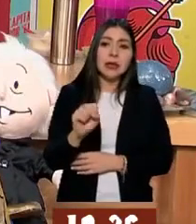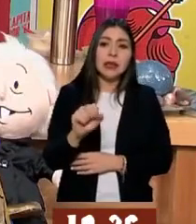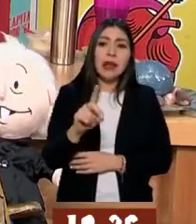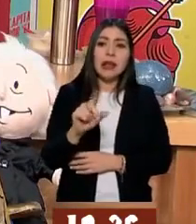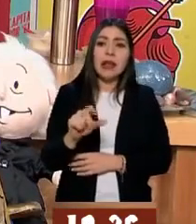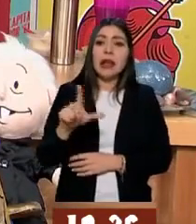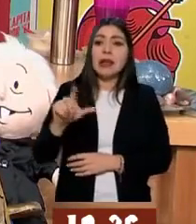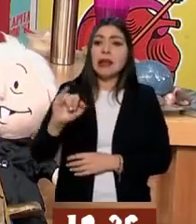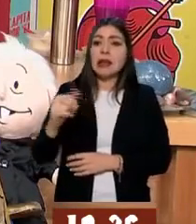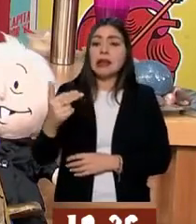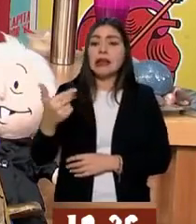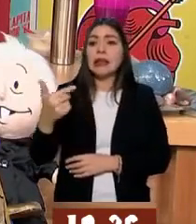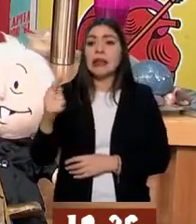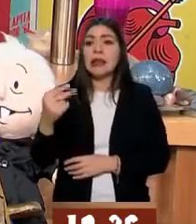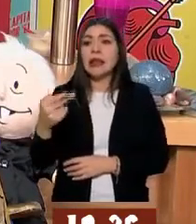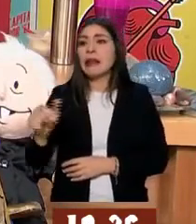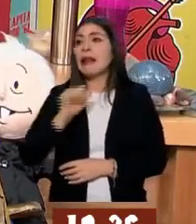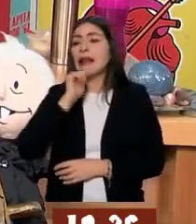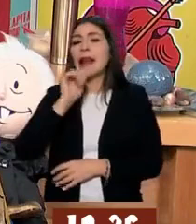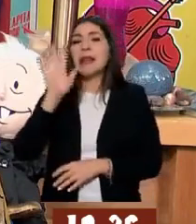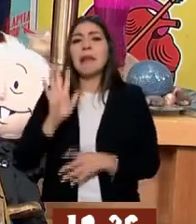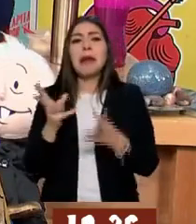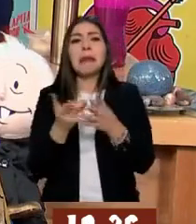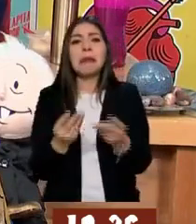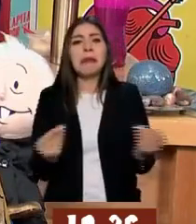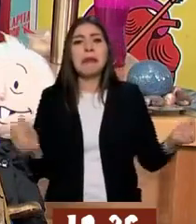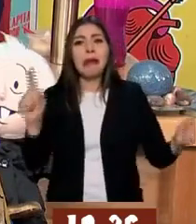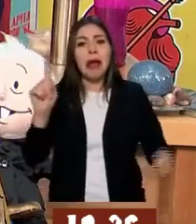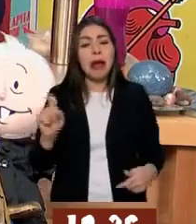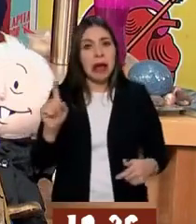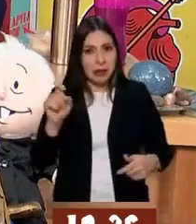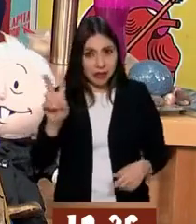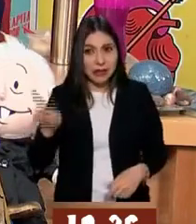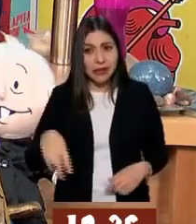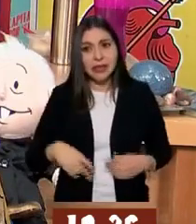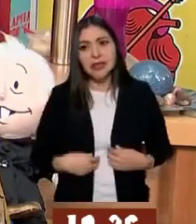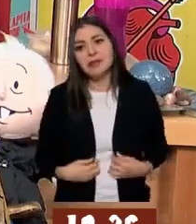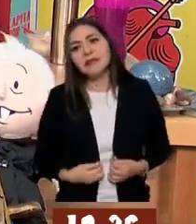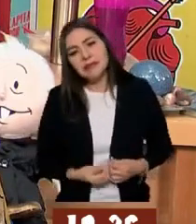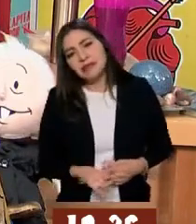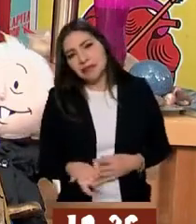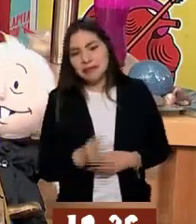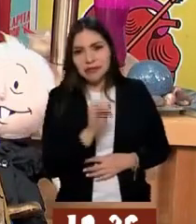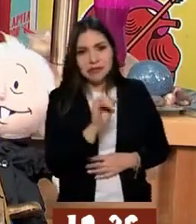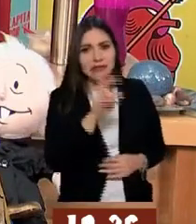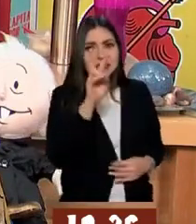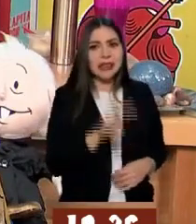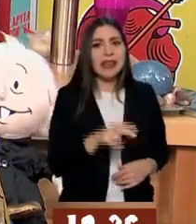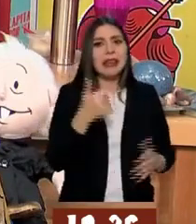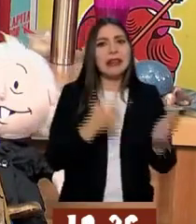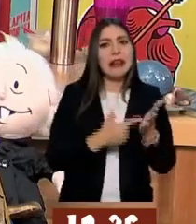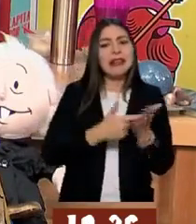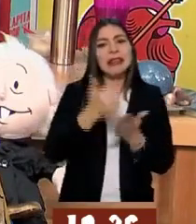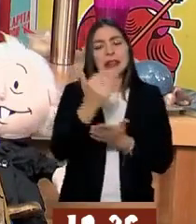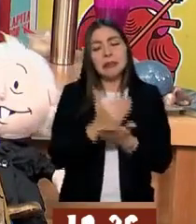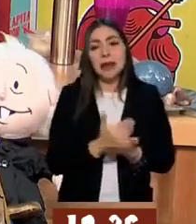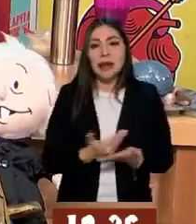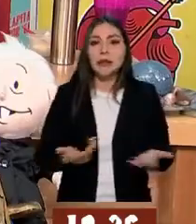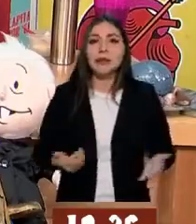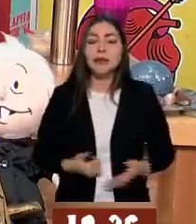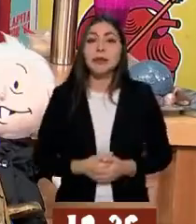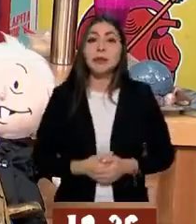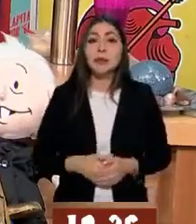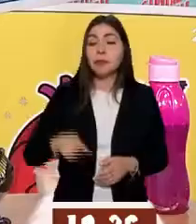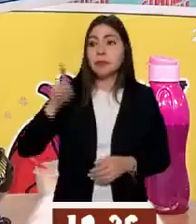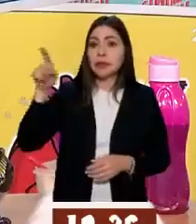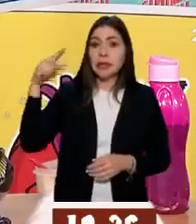agüita casi, ¿no? Oye. Pues sí, ya menos grasa, mucho menos lactosa. En Veracruz, de